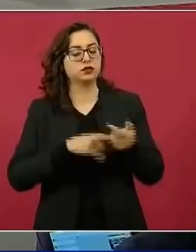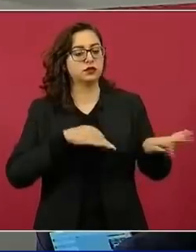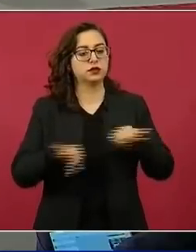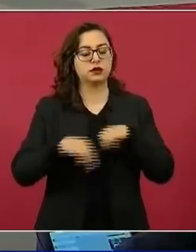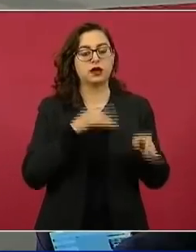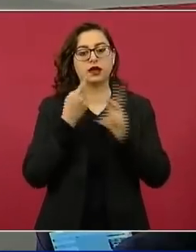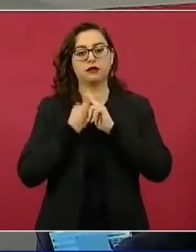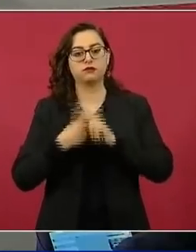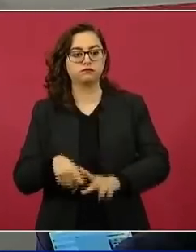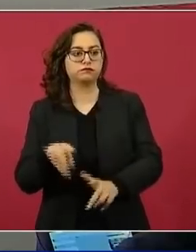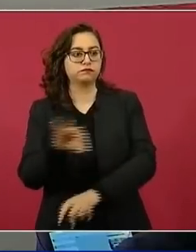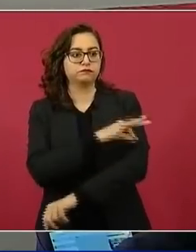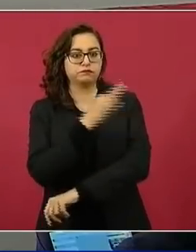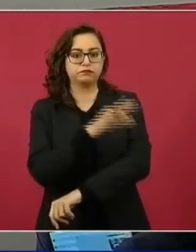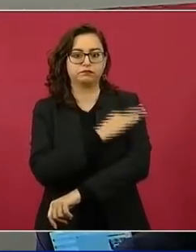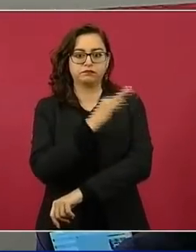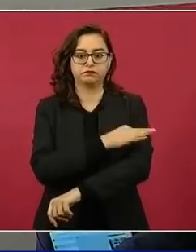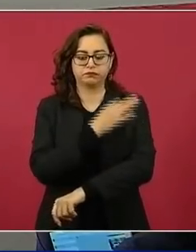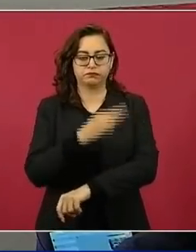licenciada Elisa Vega.